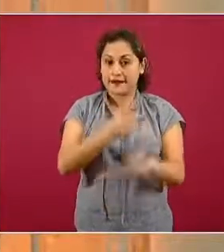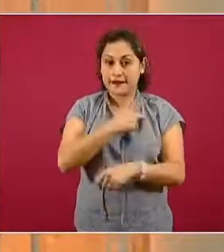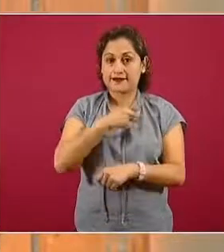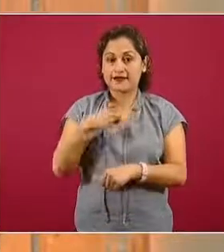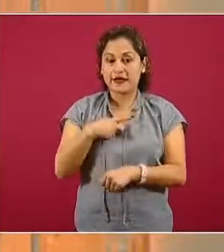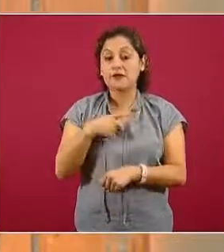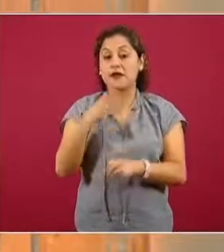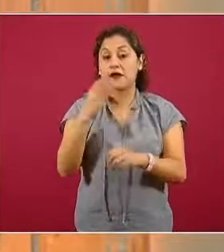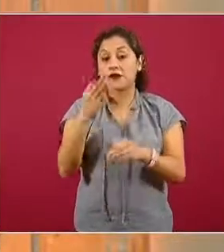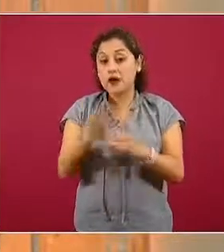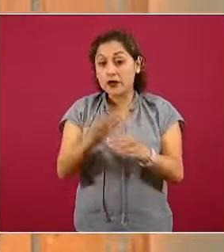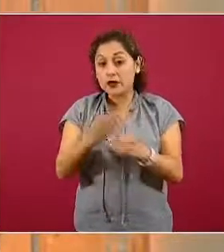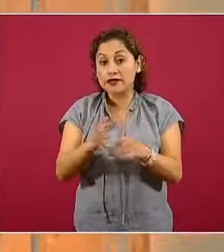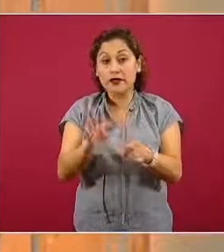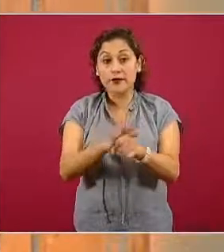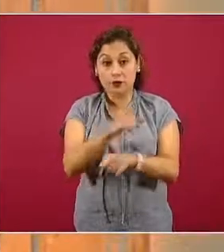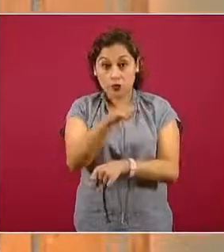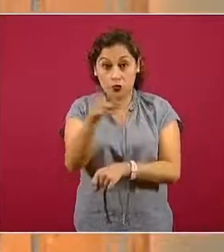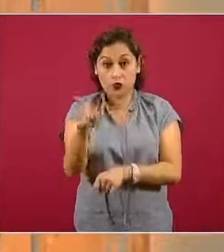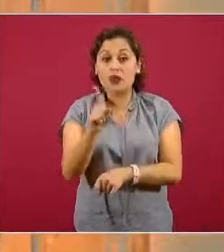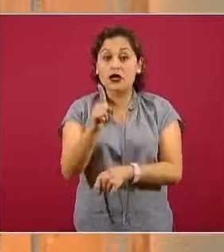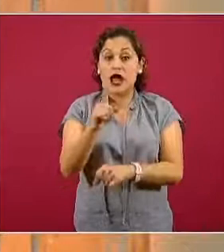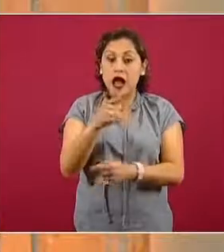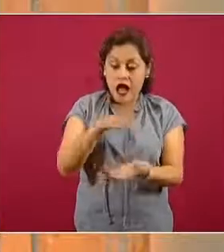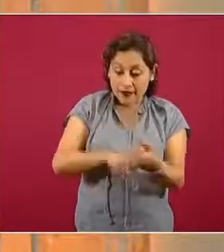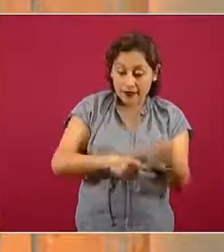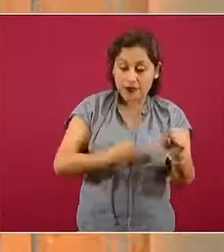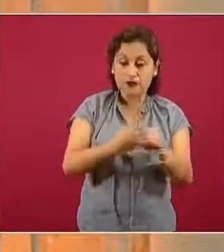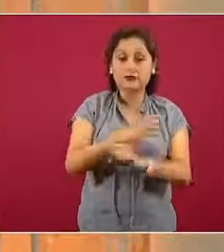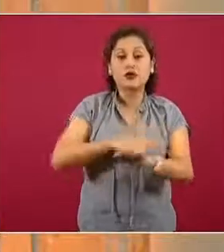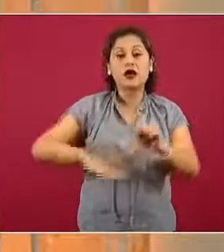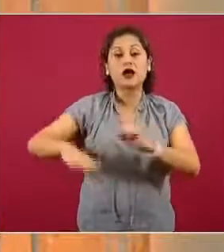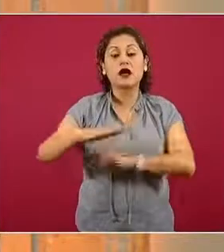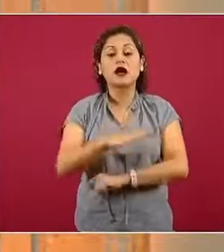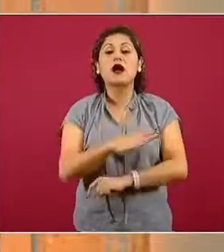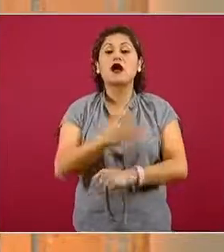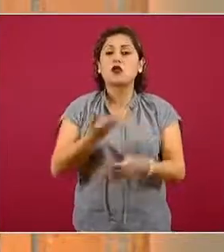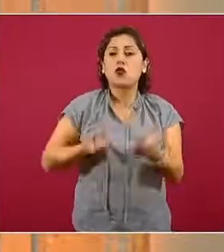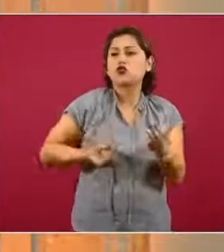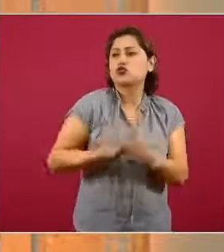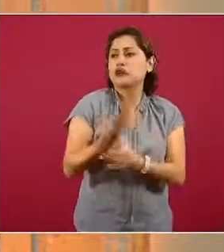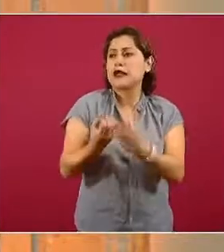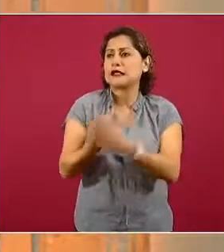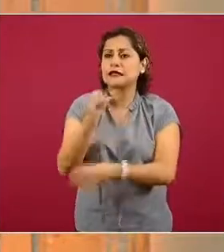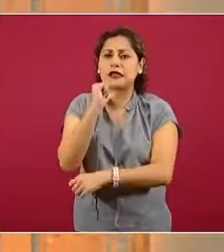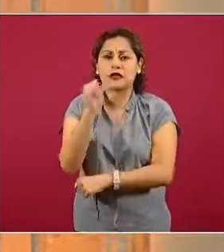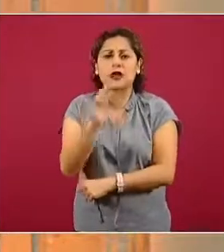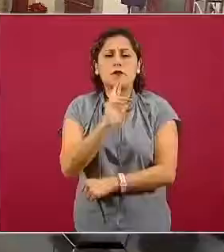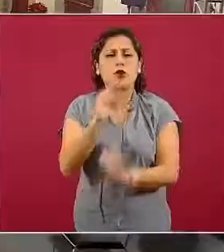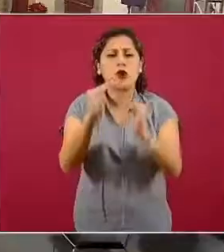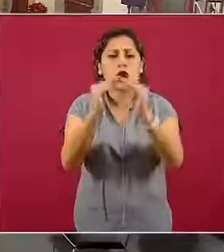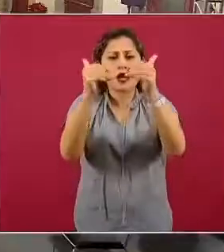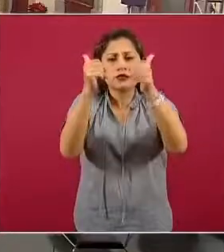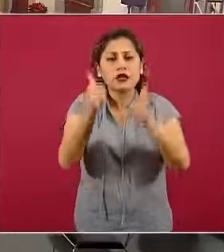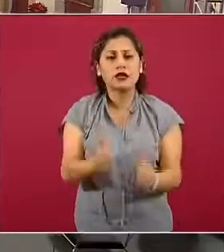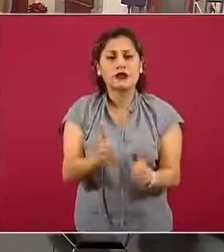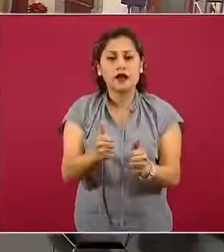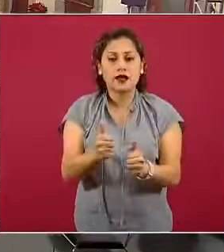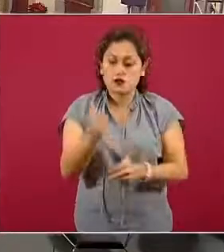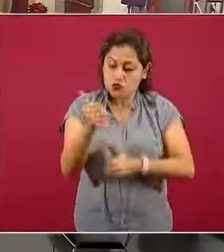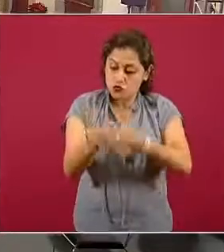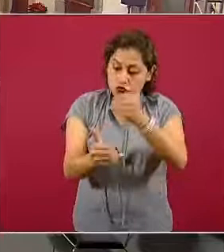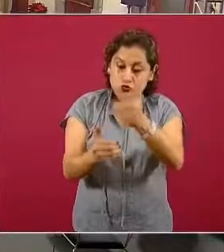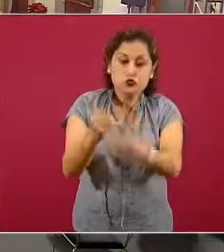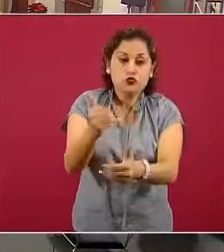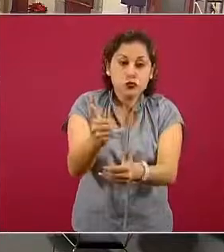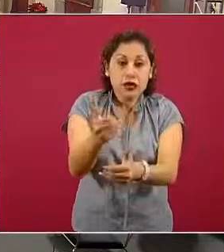prevención, si se disminuye la movilidad y si no tenemos nada esencial, nos quedamos en casa, de seguro inclusive